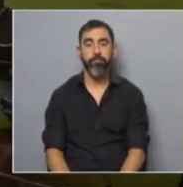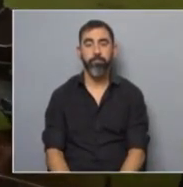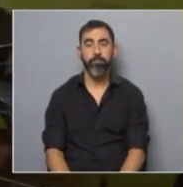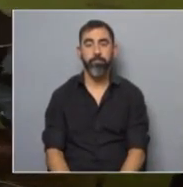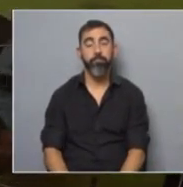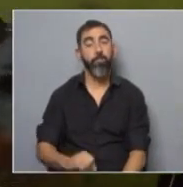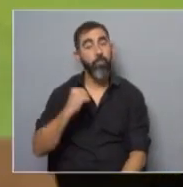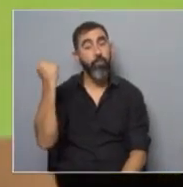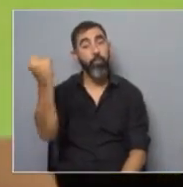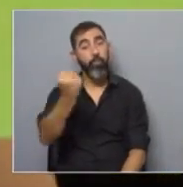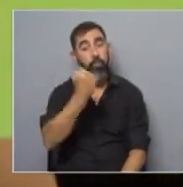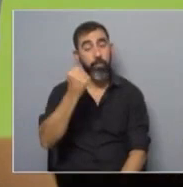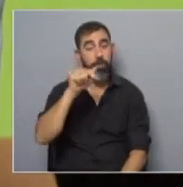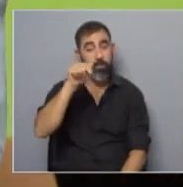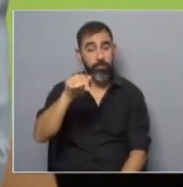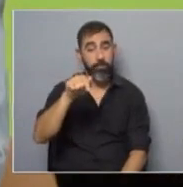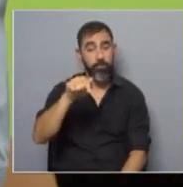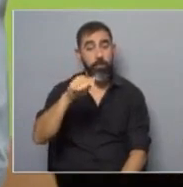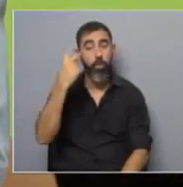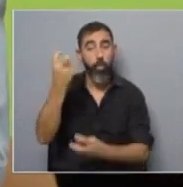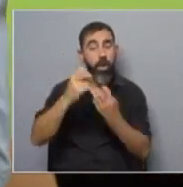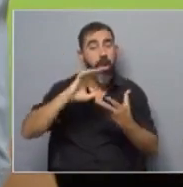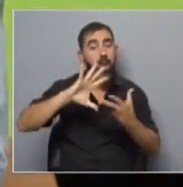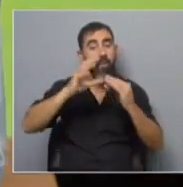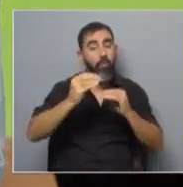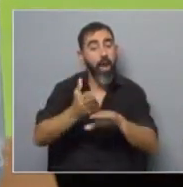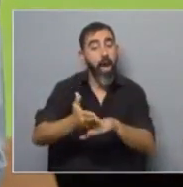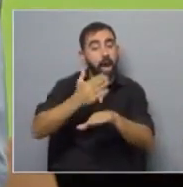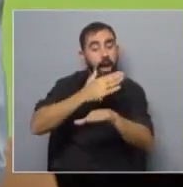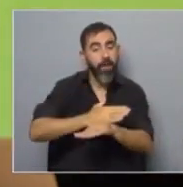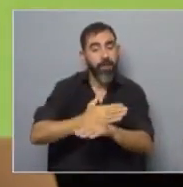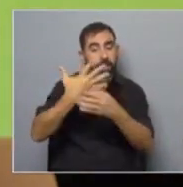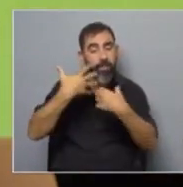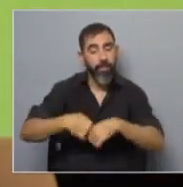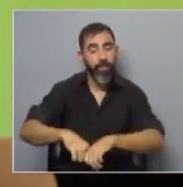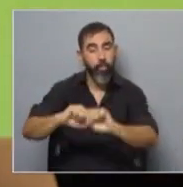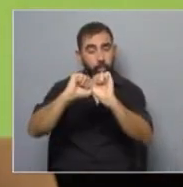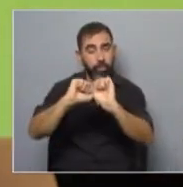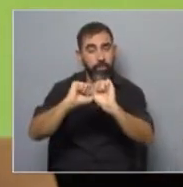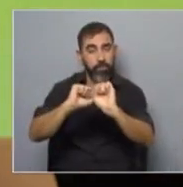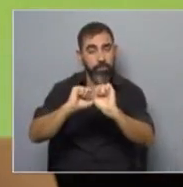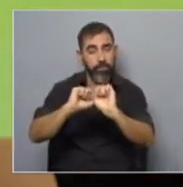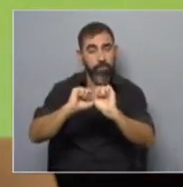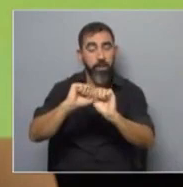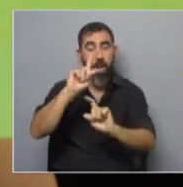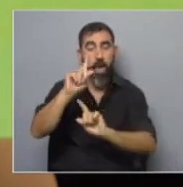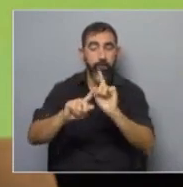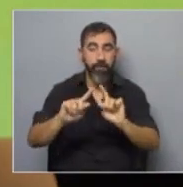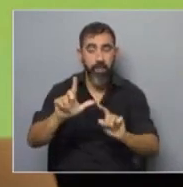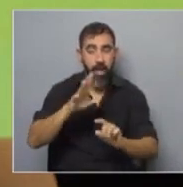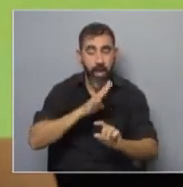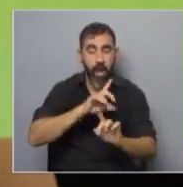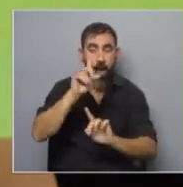Es fundamental, Daniela, ¿no? Poder encontrar una herramienta que anticipe un diagnóstico que aparece, desaparece, ¿no? O ya